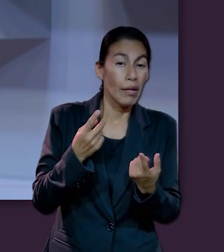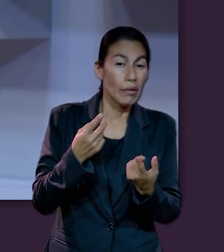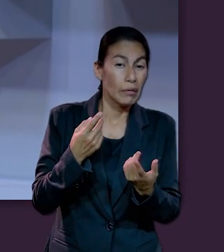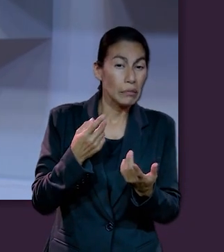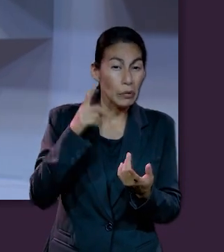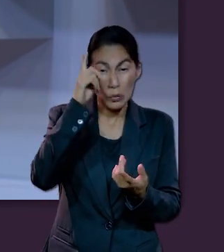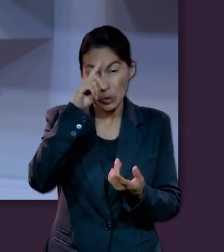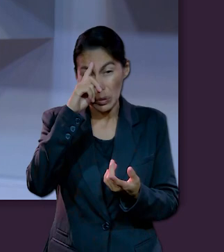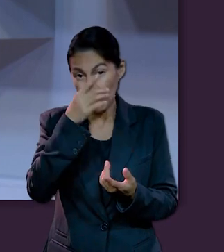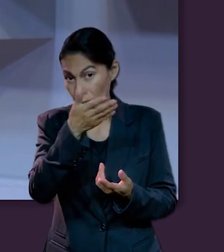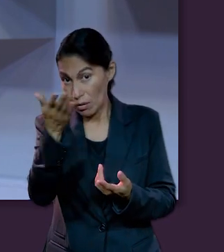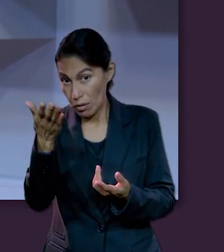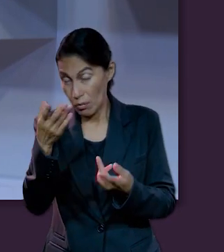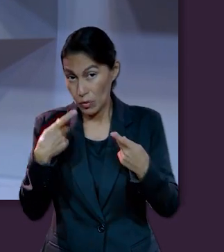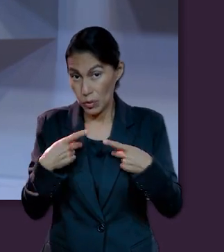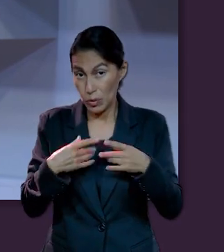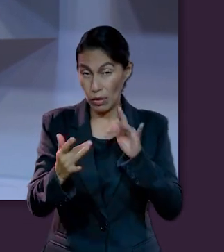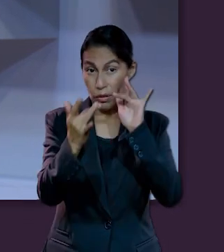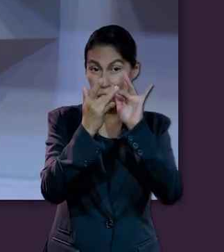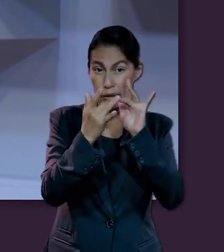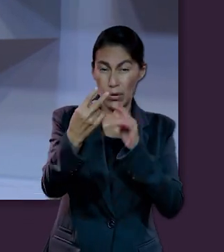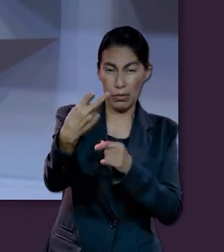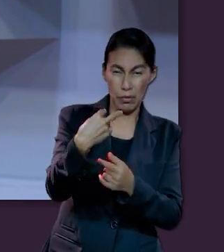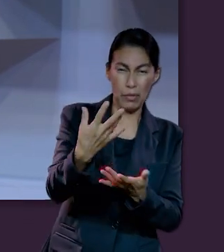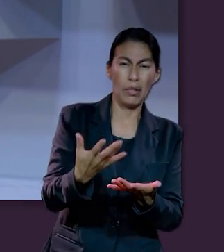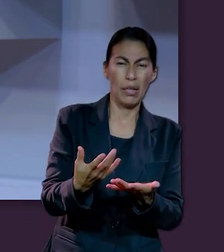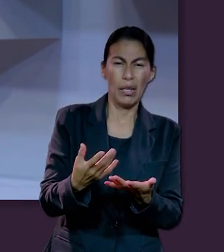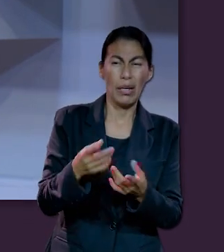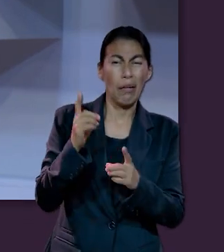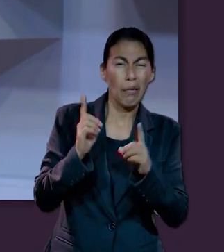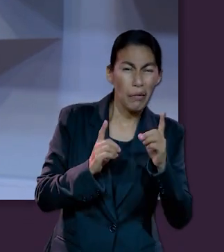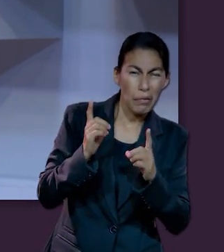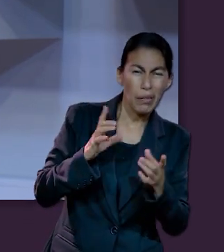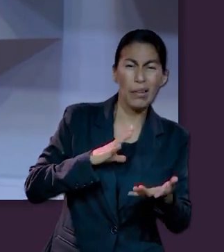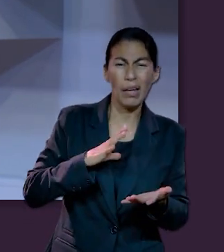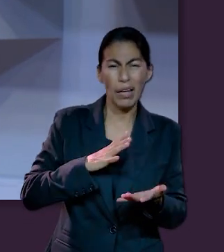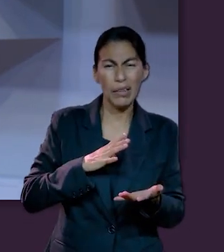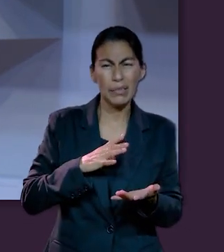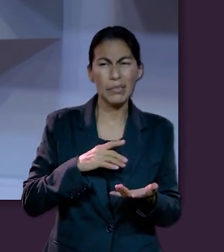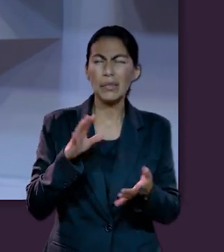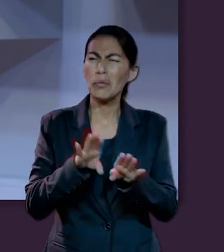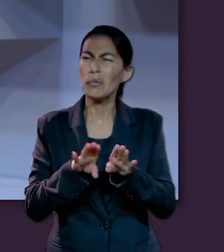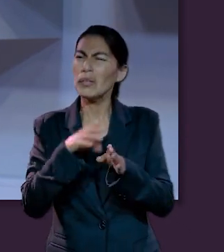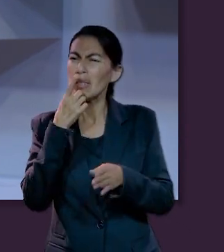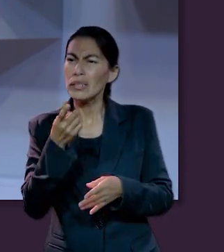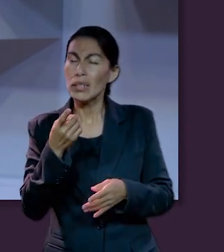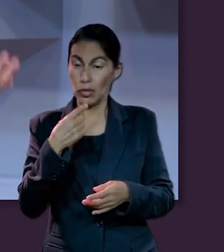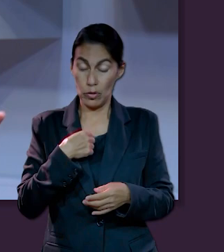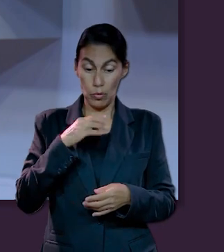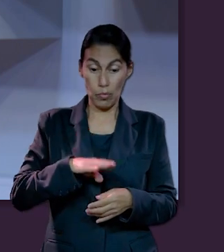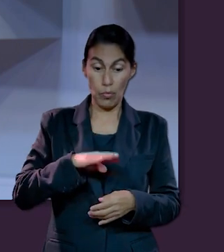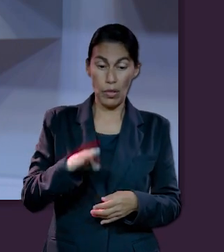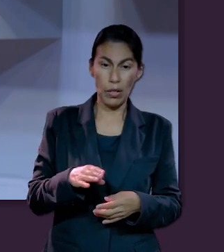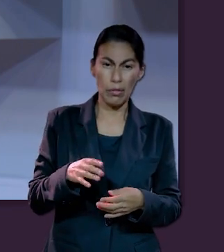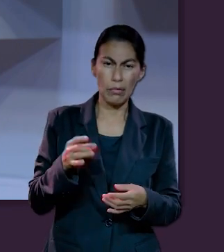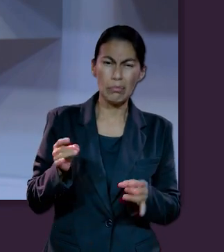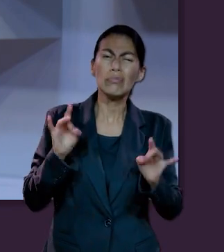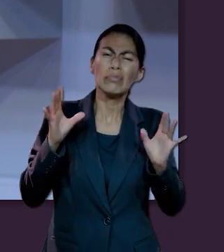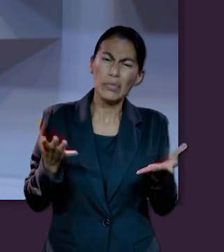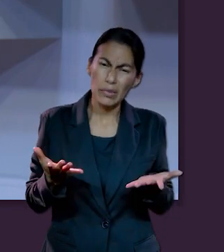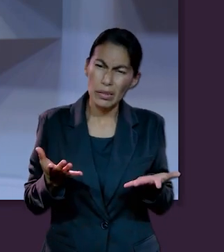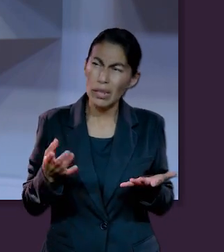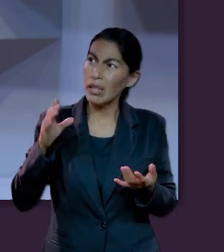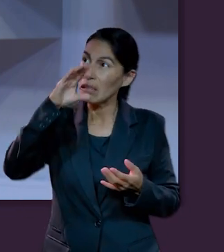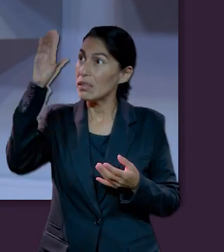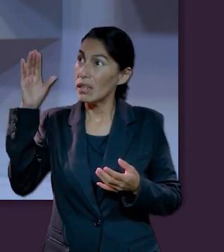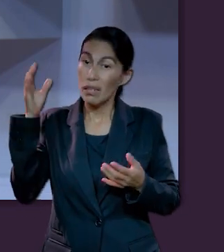viendo. Y tiene un poco esa duda, pero yo de alguna forma creo que al morir me voy al cielo o me voy